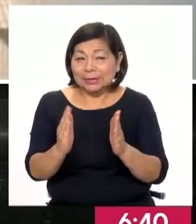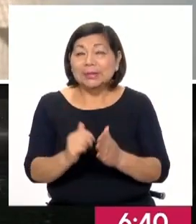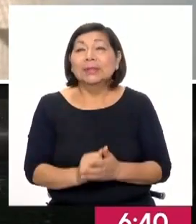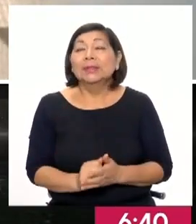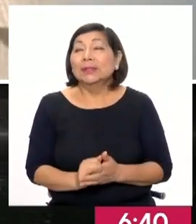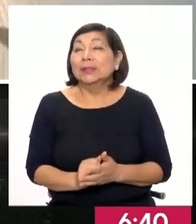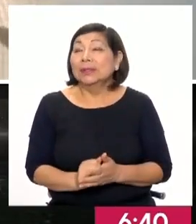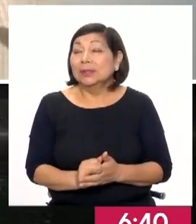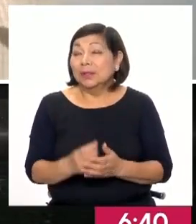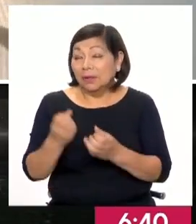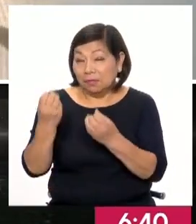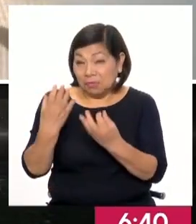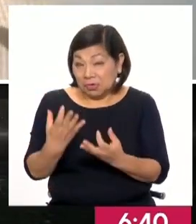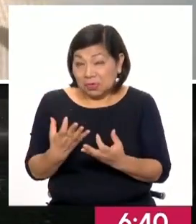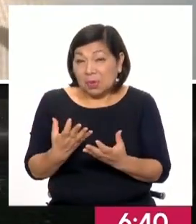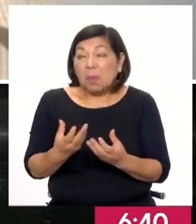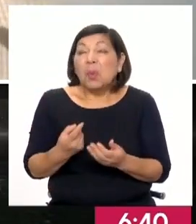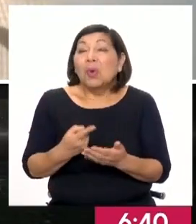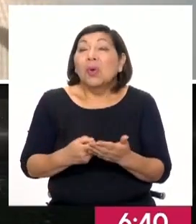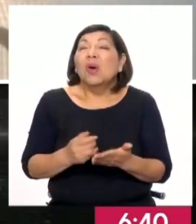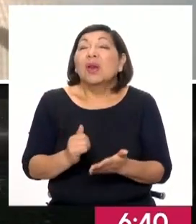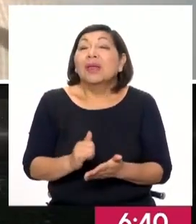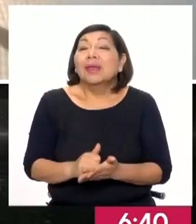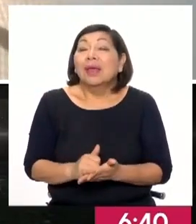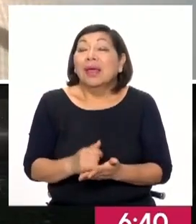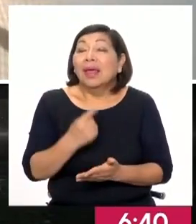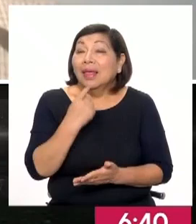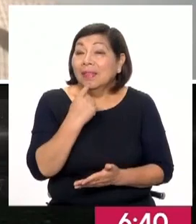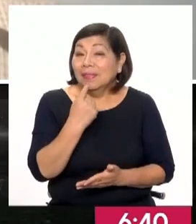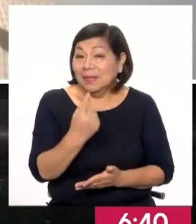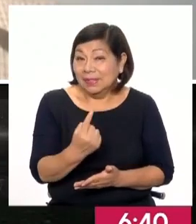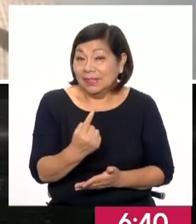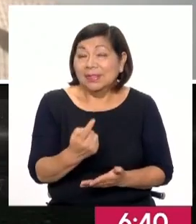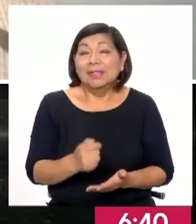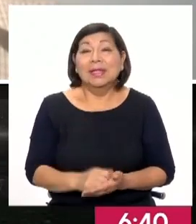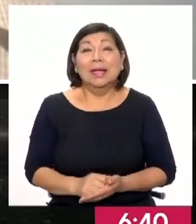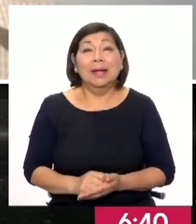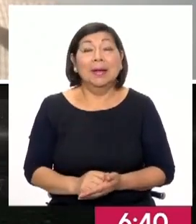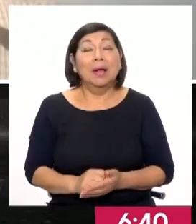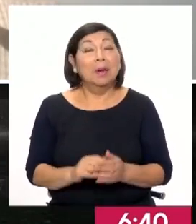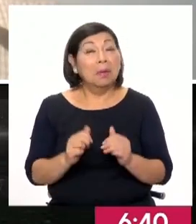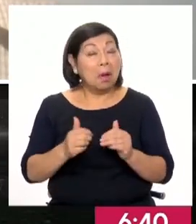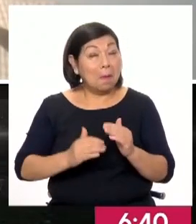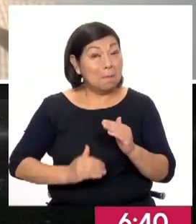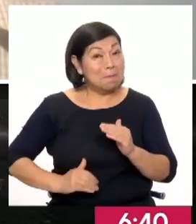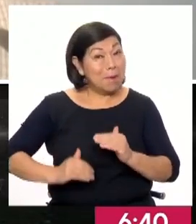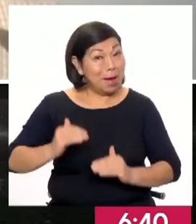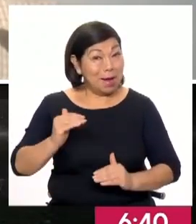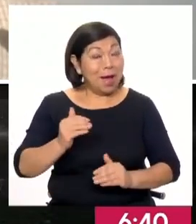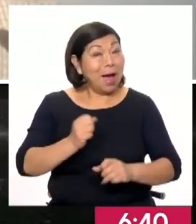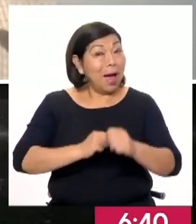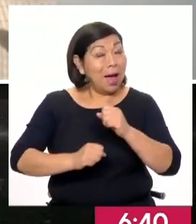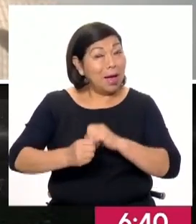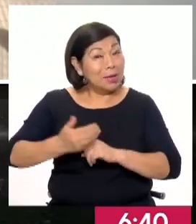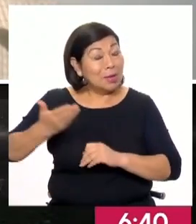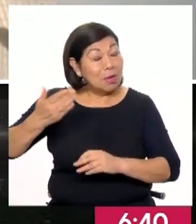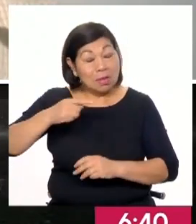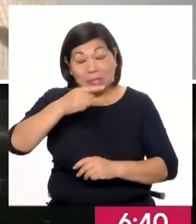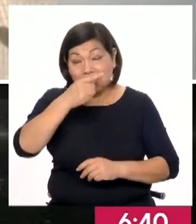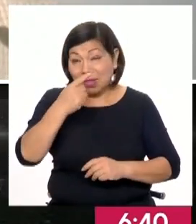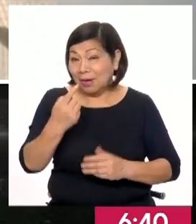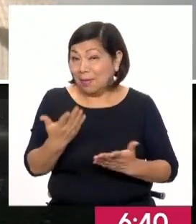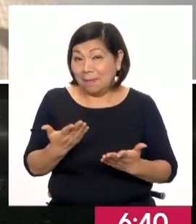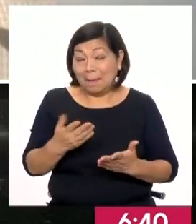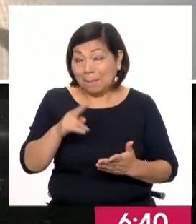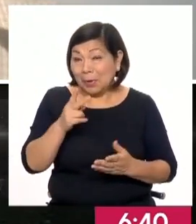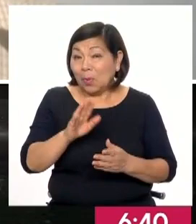es una información relevante. ¿Por qué? Porque indica que se mantiene alta la inflación. El año pasado ha sido terrible, no solamente